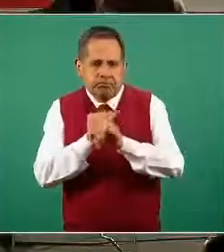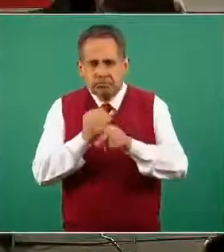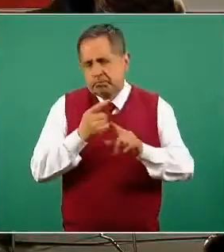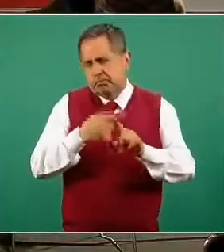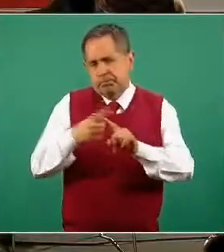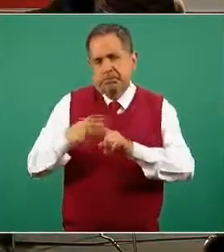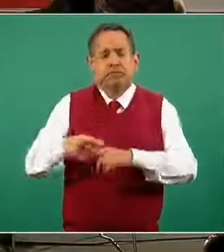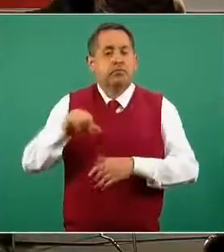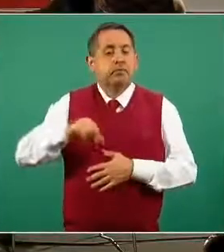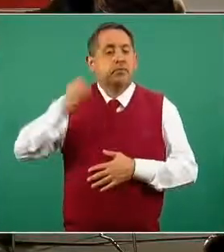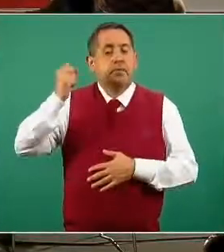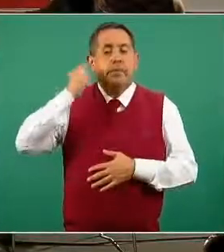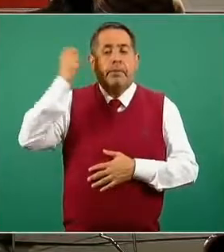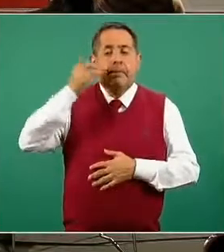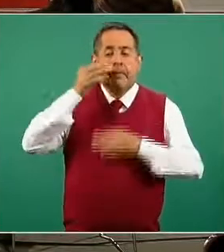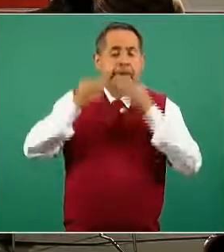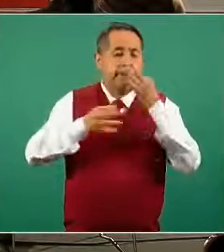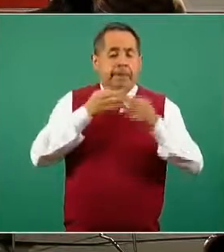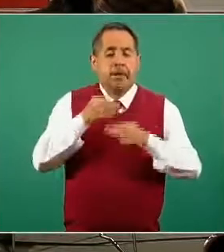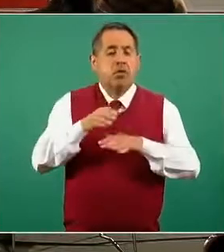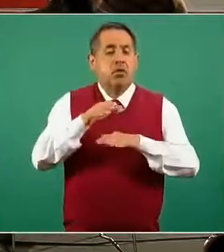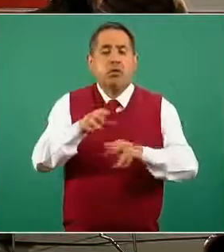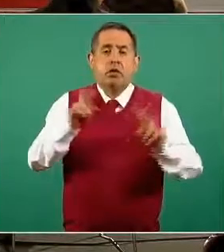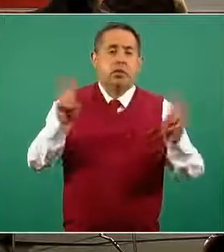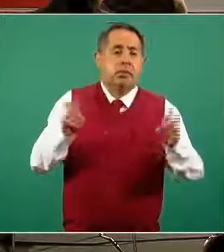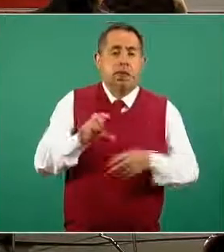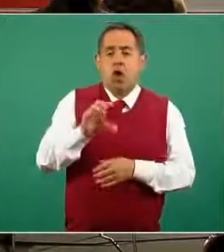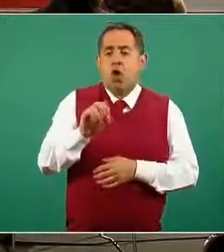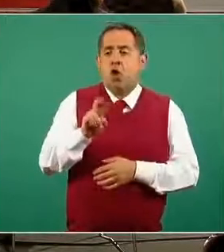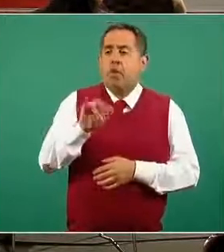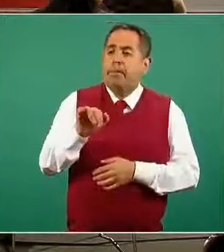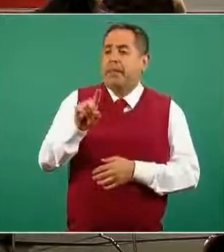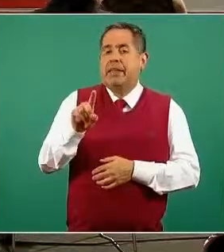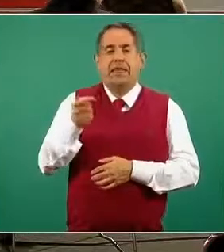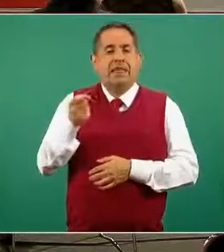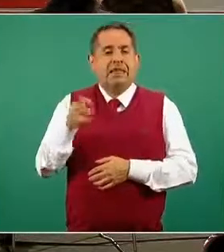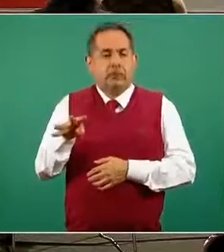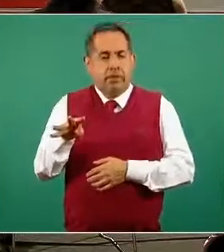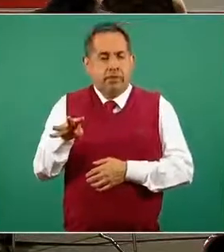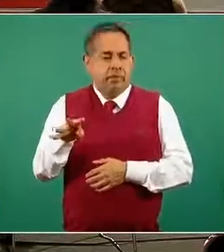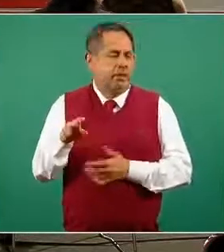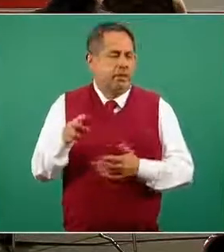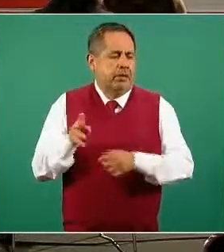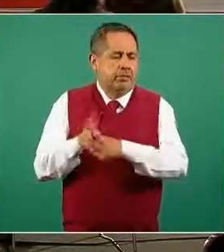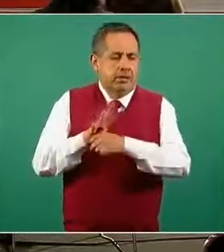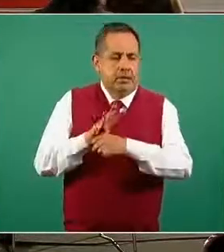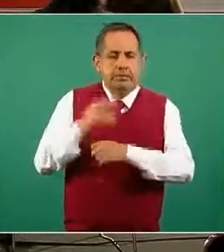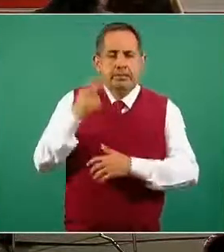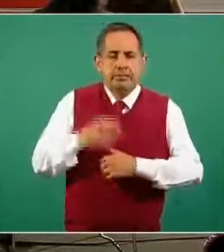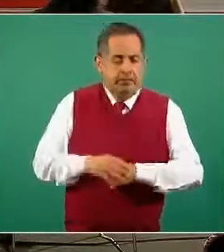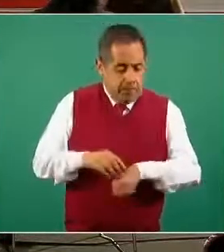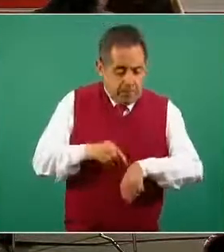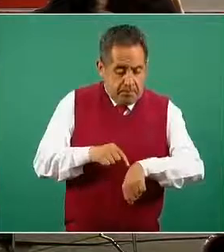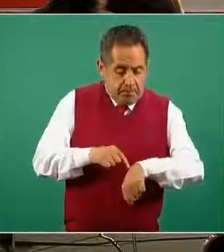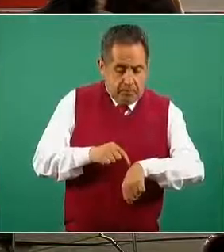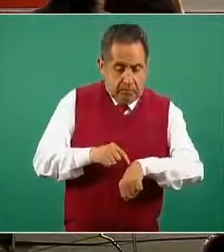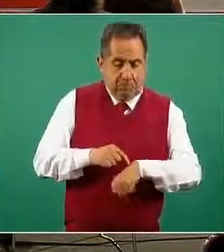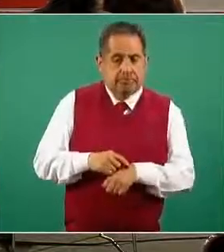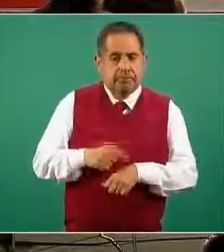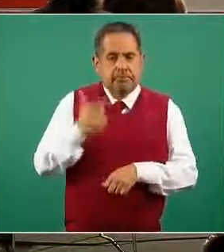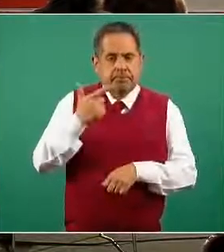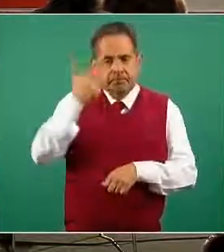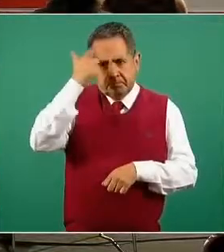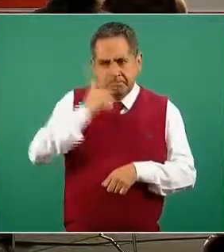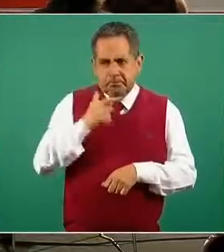de prensa en relación a la situación de COVID-19 en México. Son las siete de la noche con un